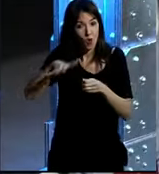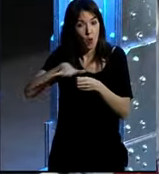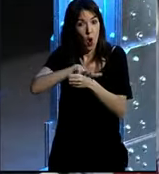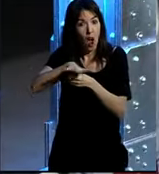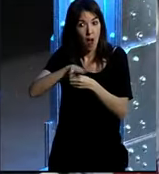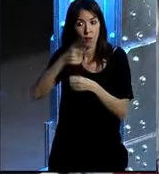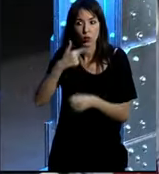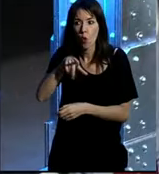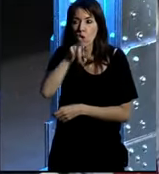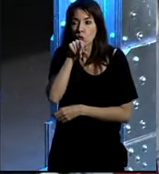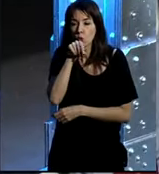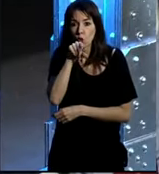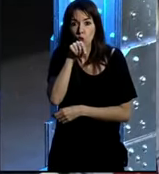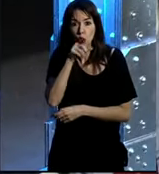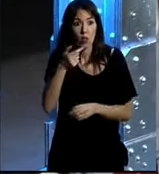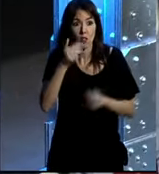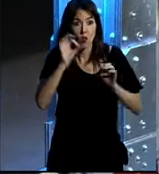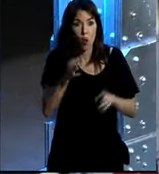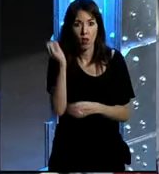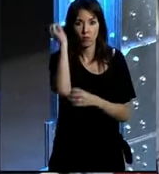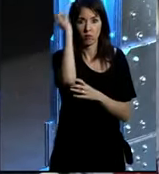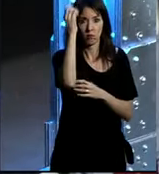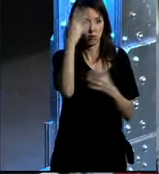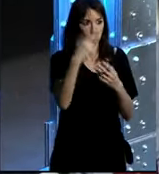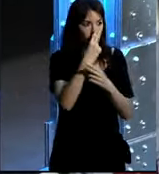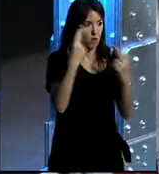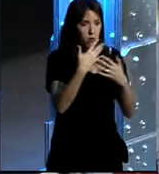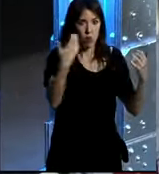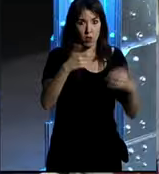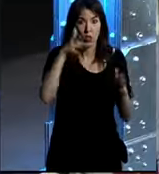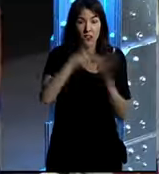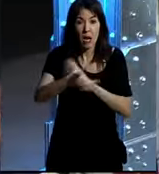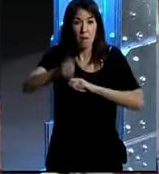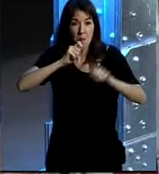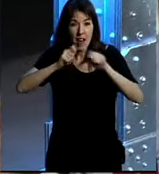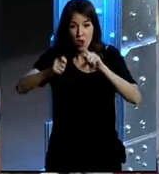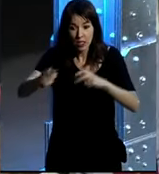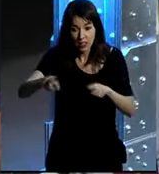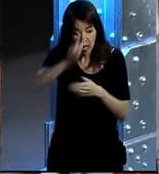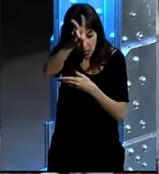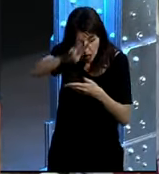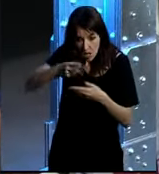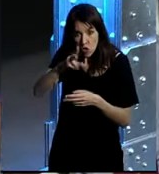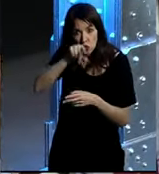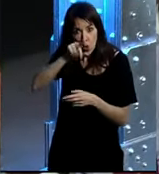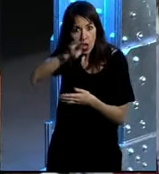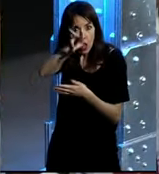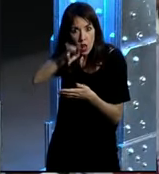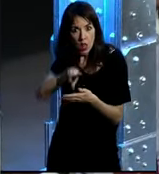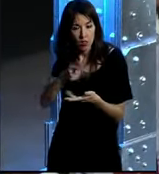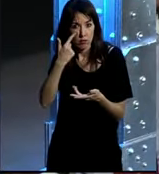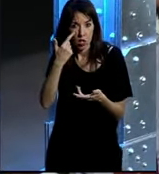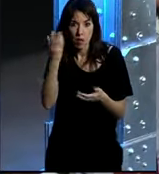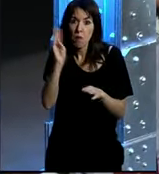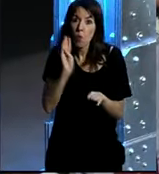tú pones un tweet y es como si yo diera una rueda de prensa es decir lo está viendo un montón de periodistas y hay que hacer las cosas con